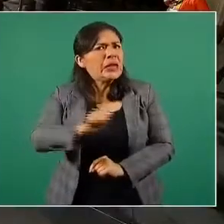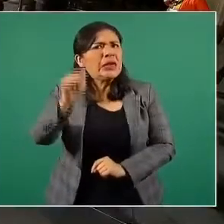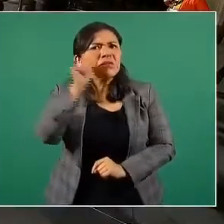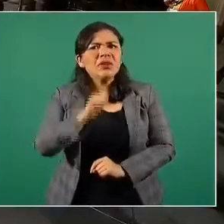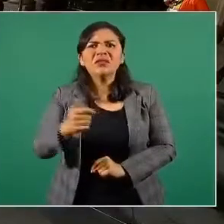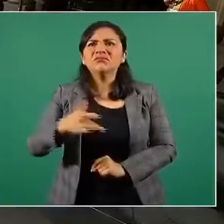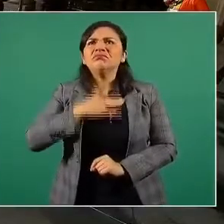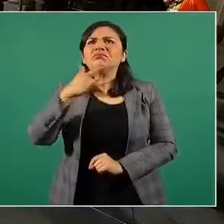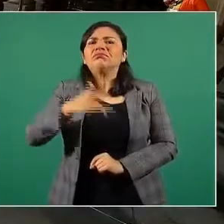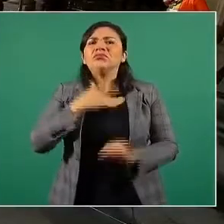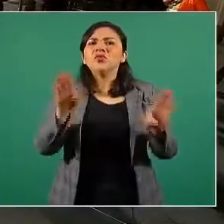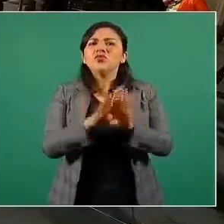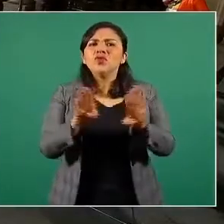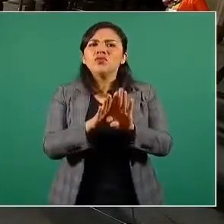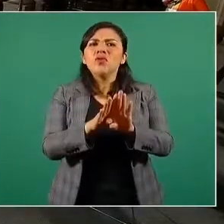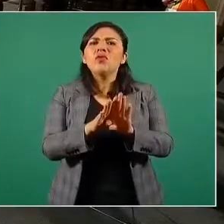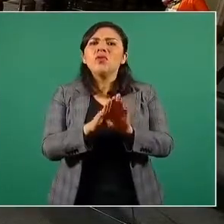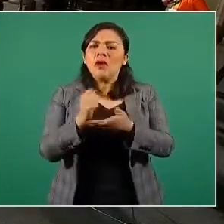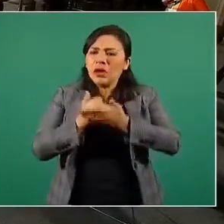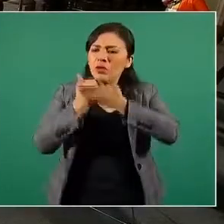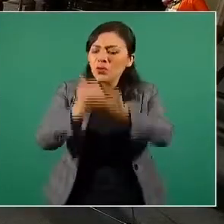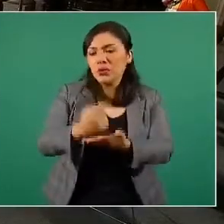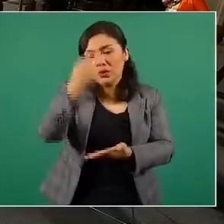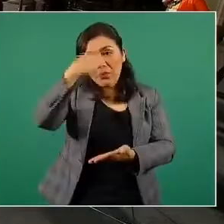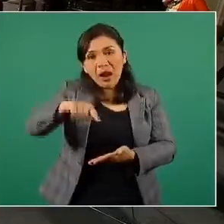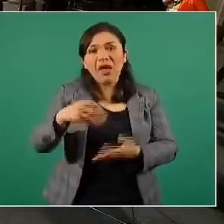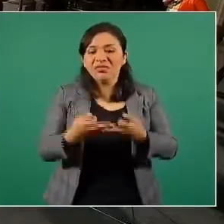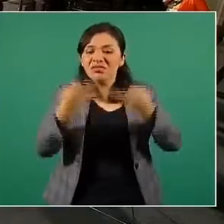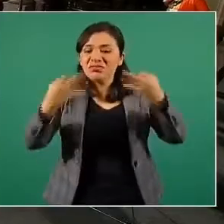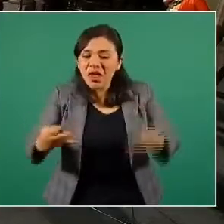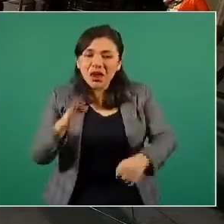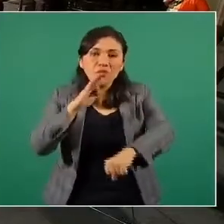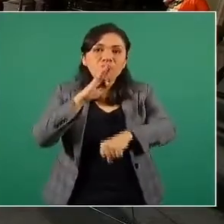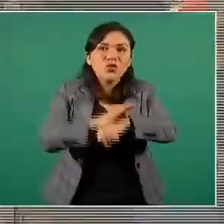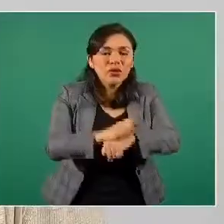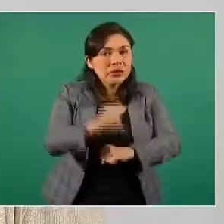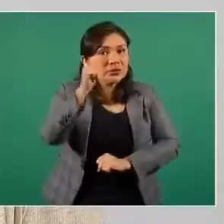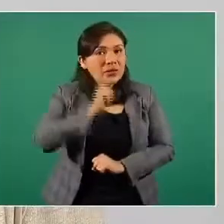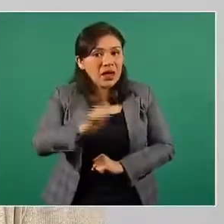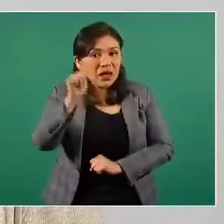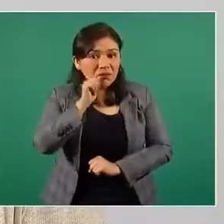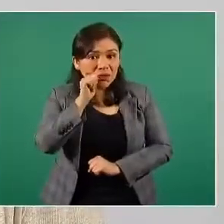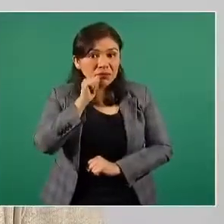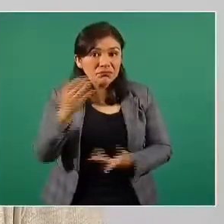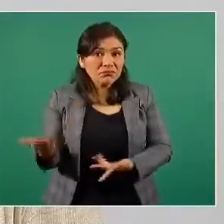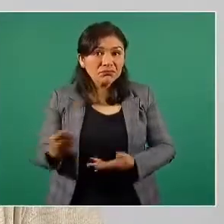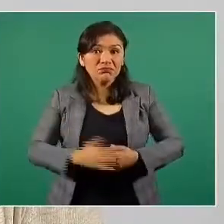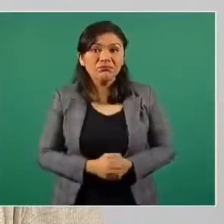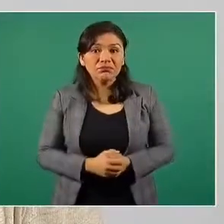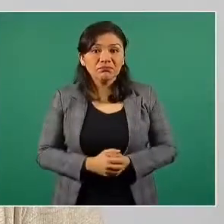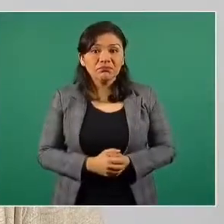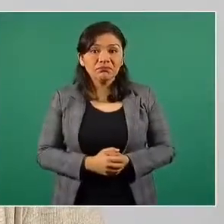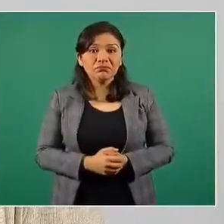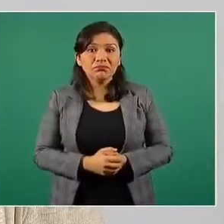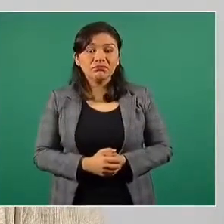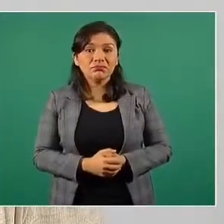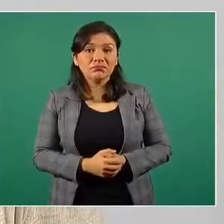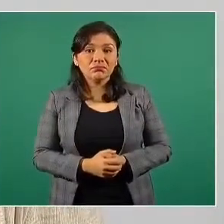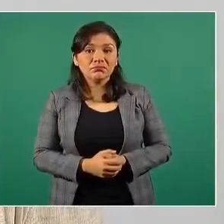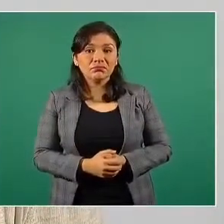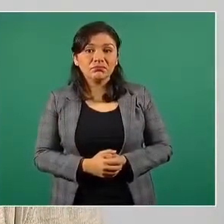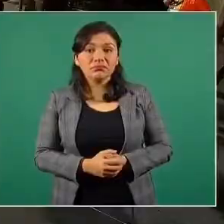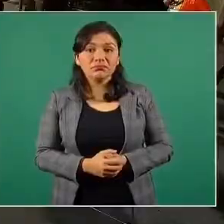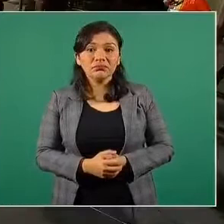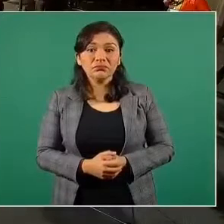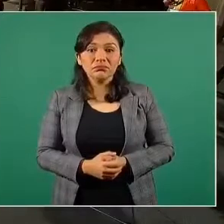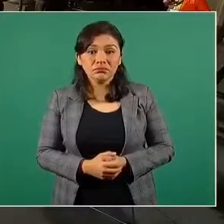a la destrucción del territorio. Me gustaría que, así como